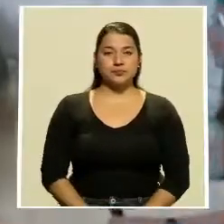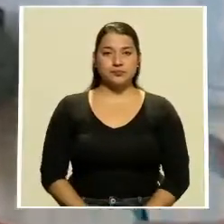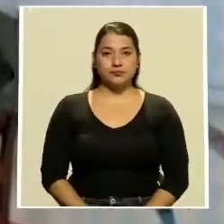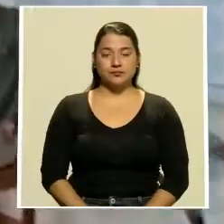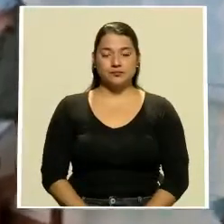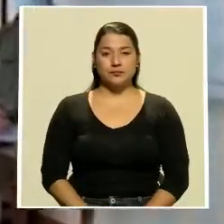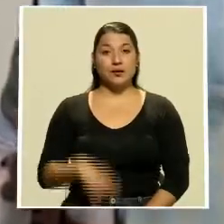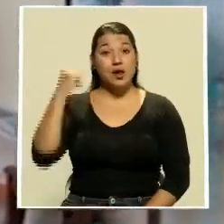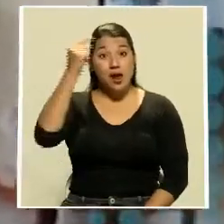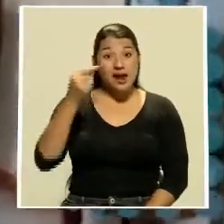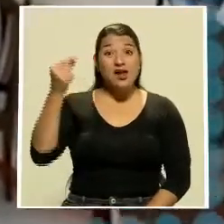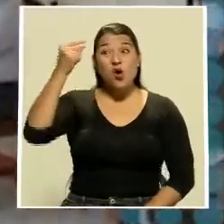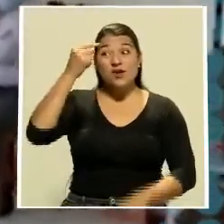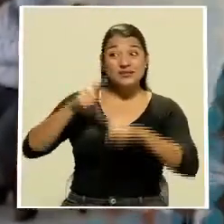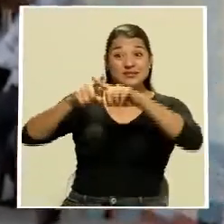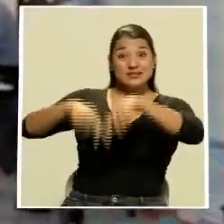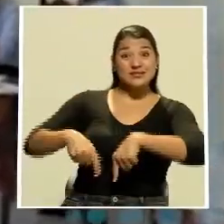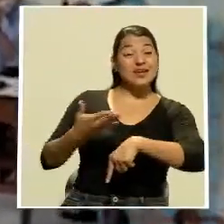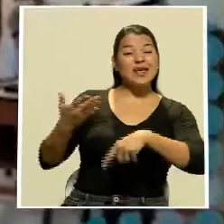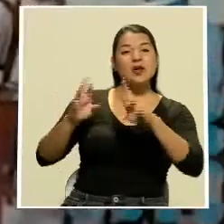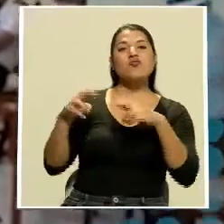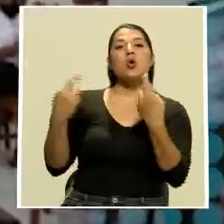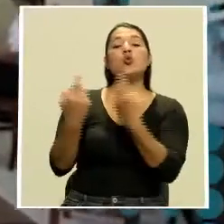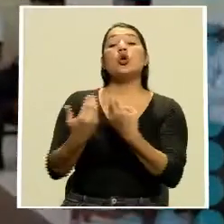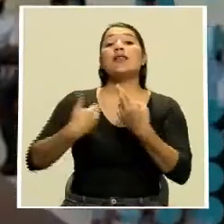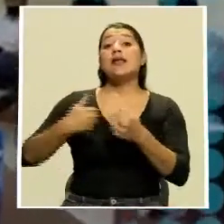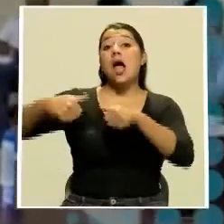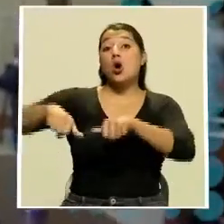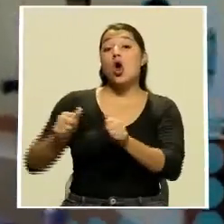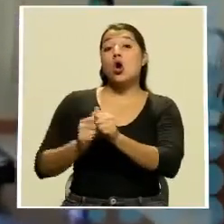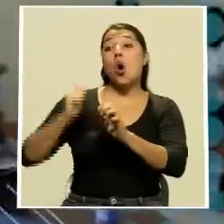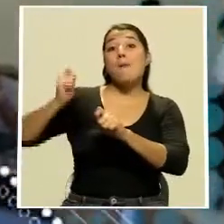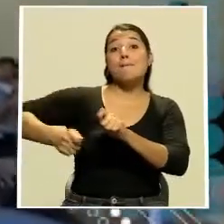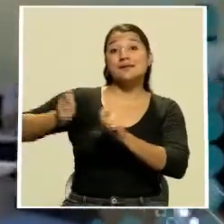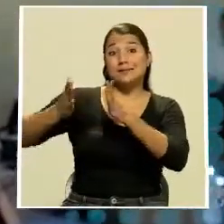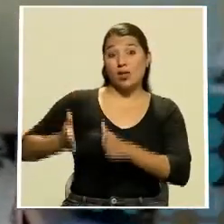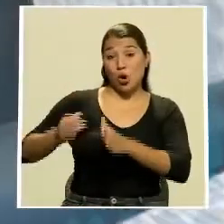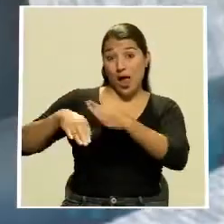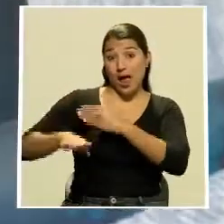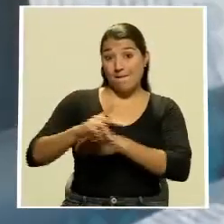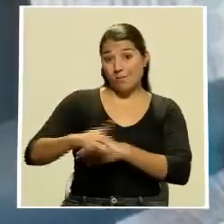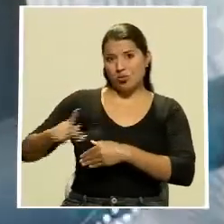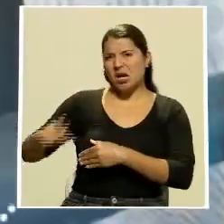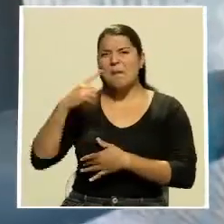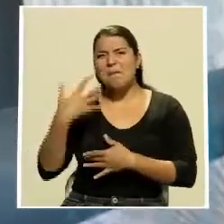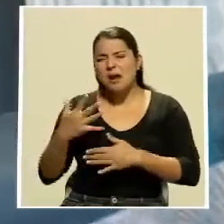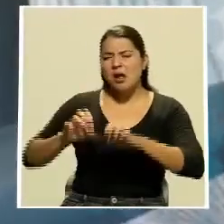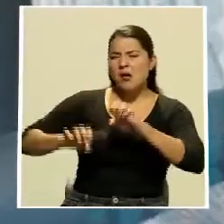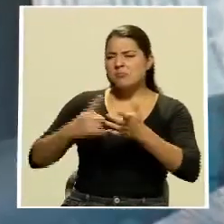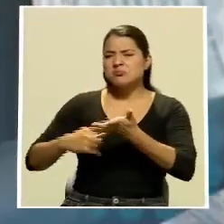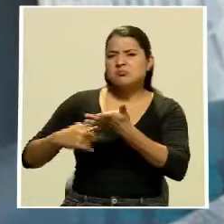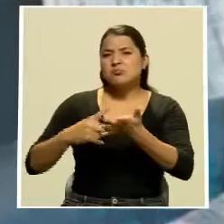El gobierno canceló a última hora una reunión que tenía pactada con pescadores en Punta Arenas para valorar una serie de solicitudes